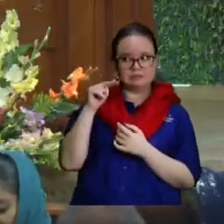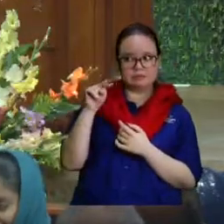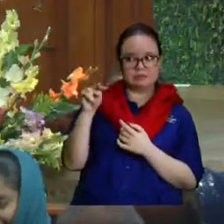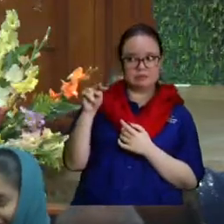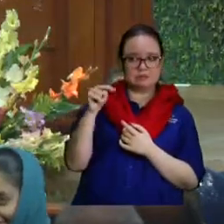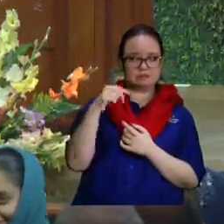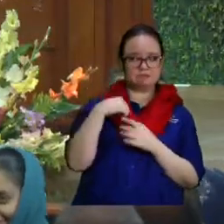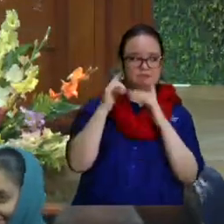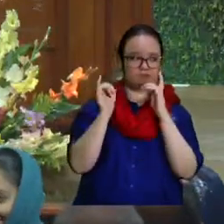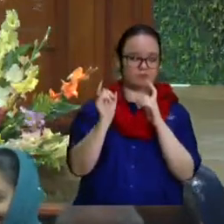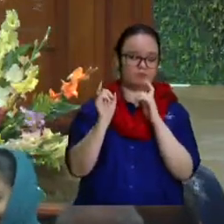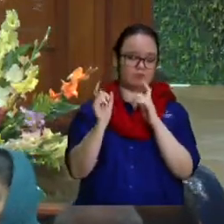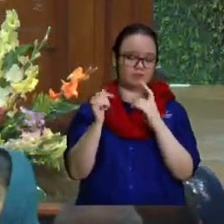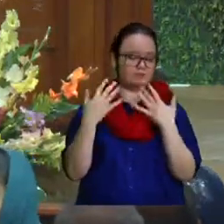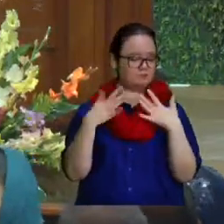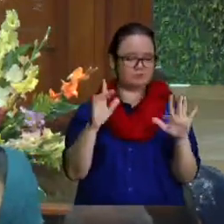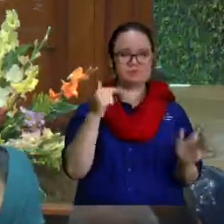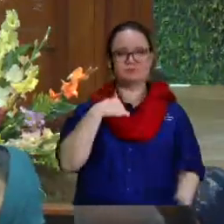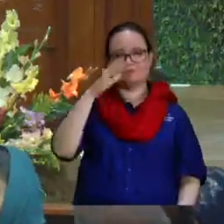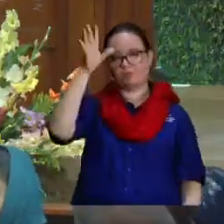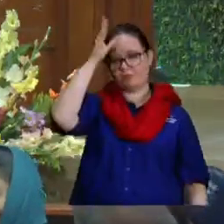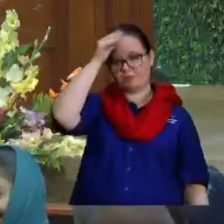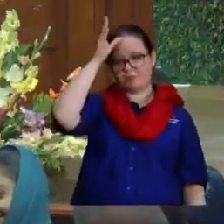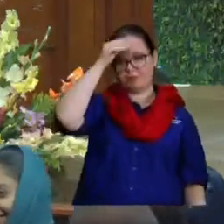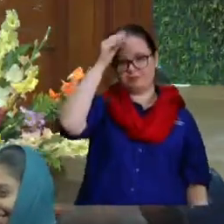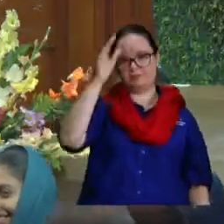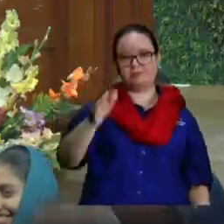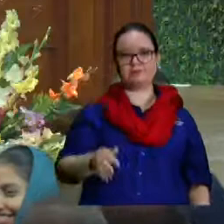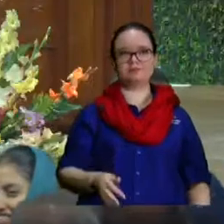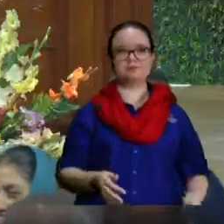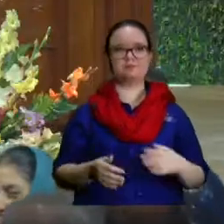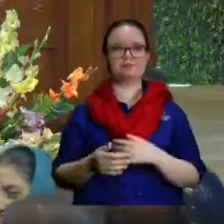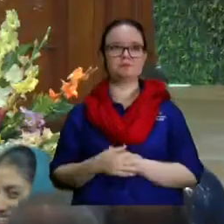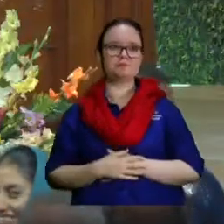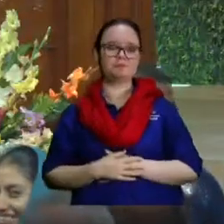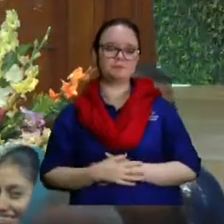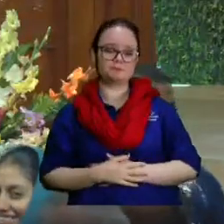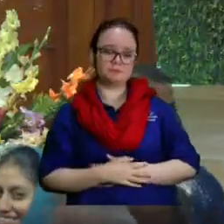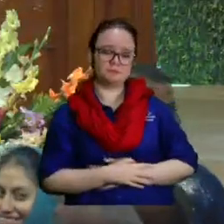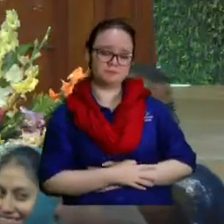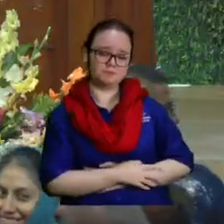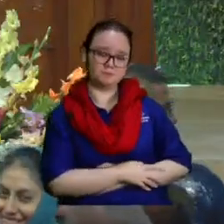doble pantalón de lona por si me toca a mí también